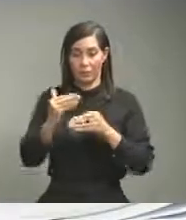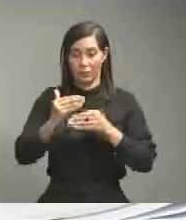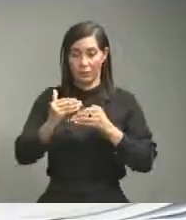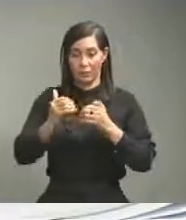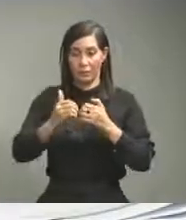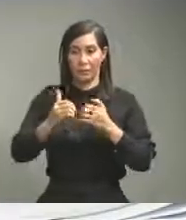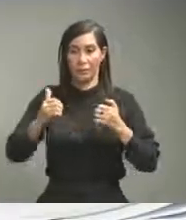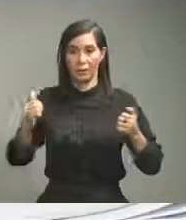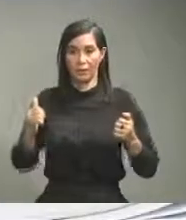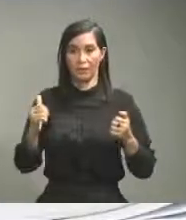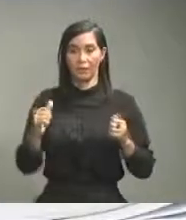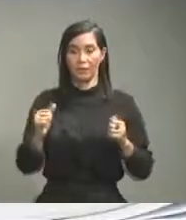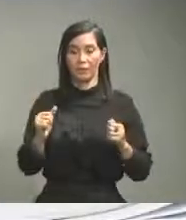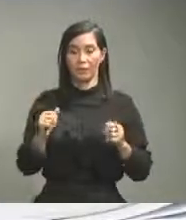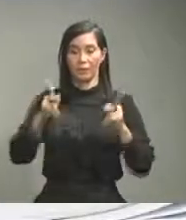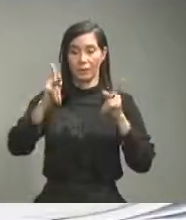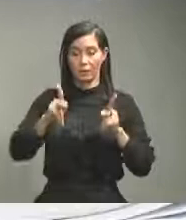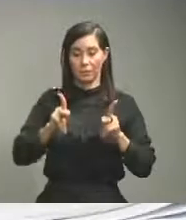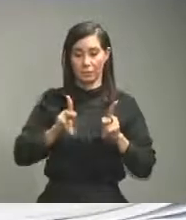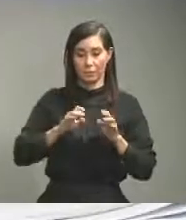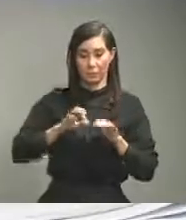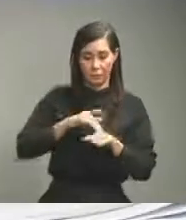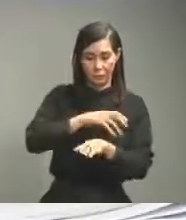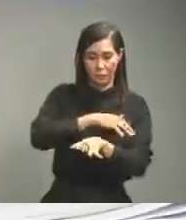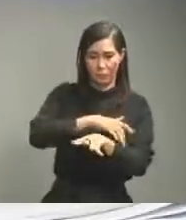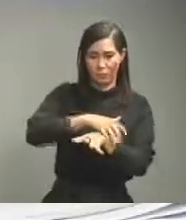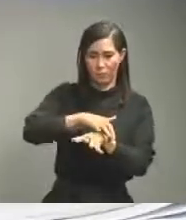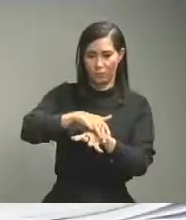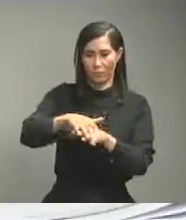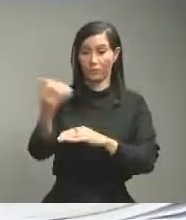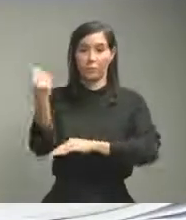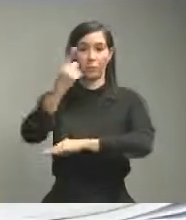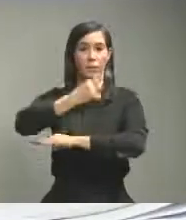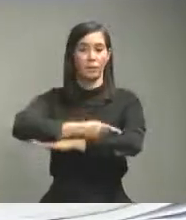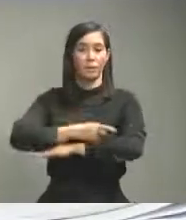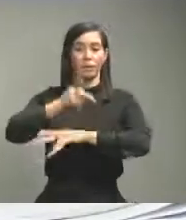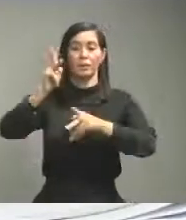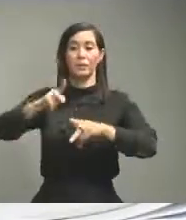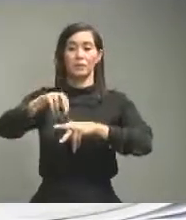el flujo de personas como se está dando durante el día